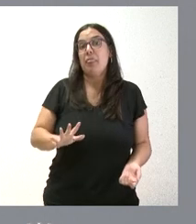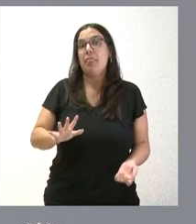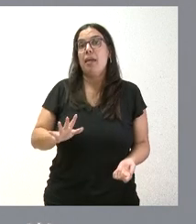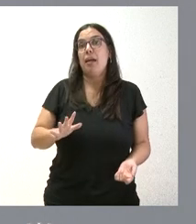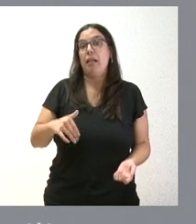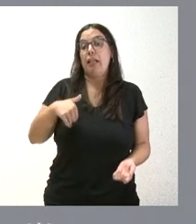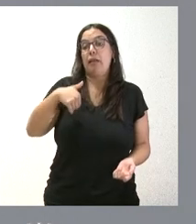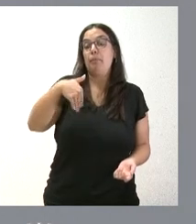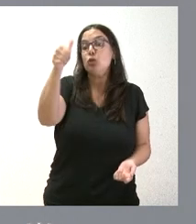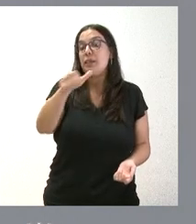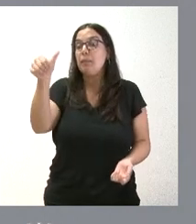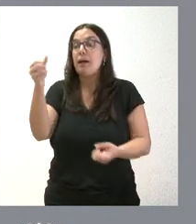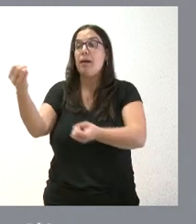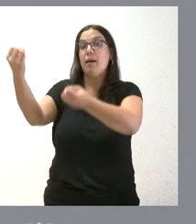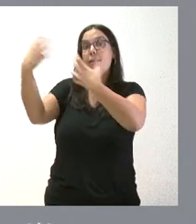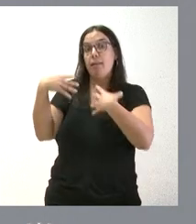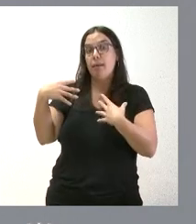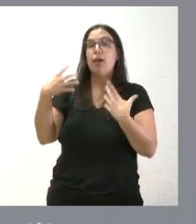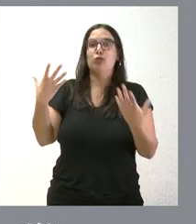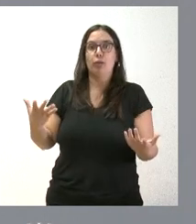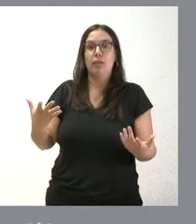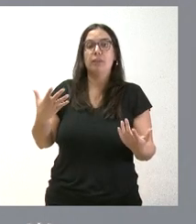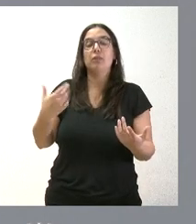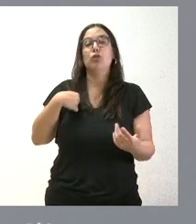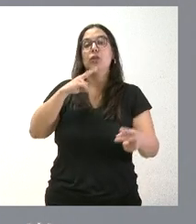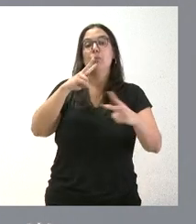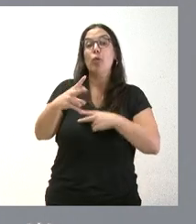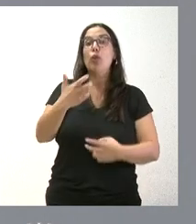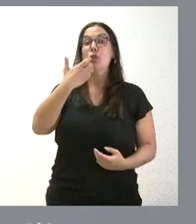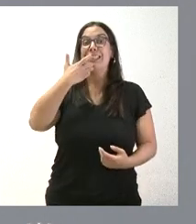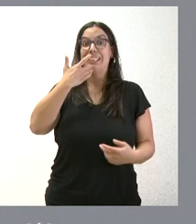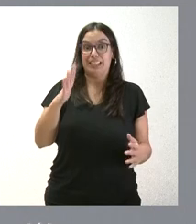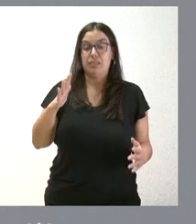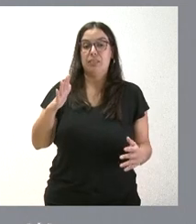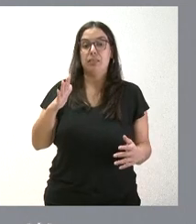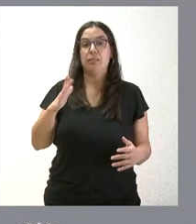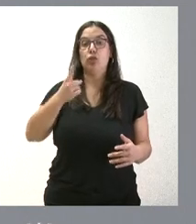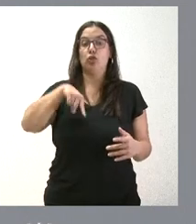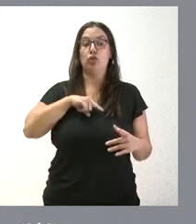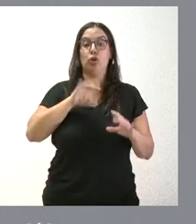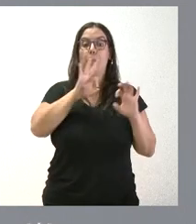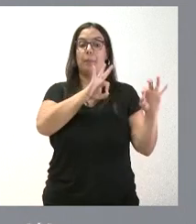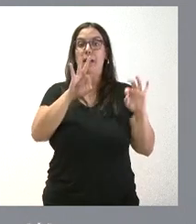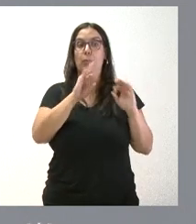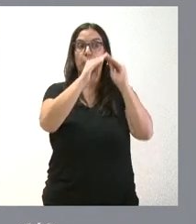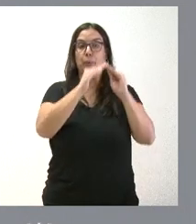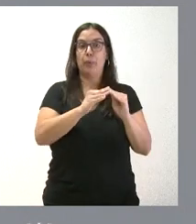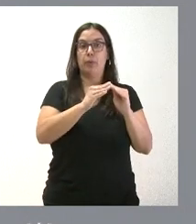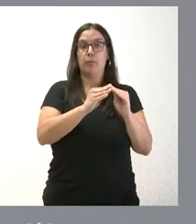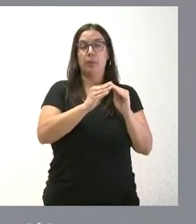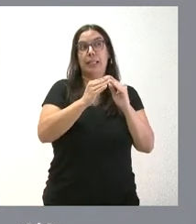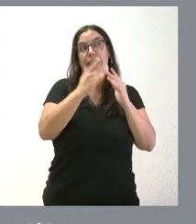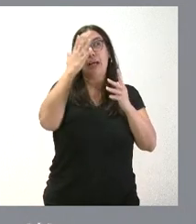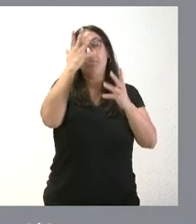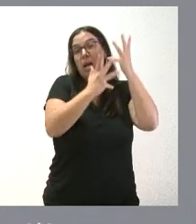en las próximas semanas y entonces la pregunta que nosotros respondemos es si nosotros elaboramos unos presupuestos sobre la base de unas estimaciones